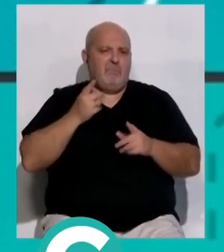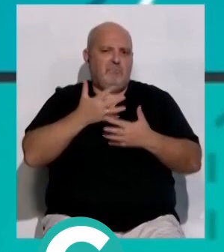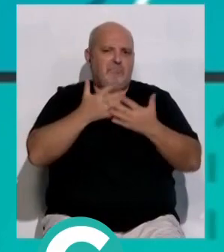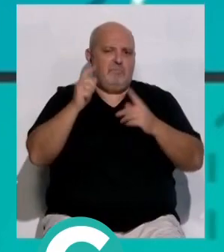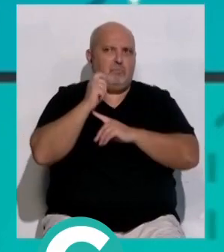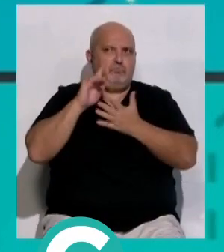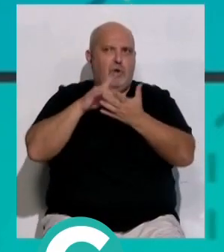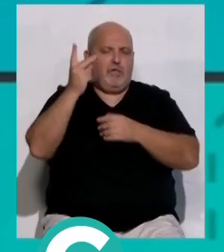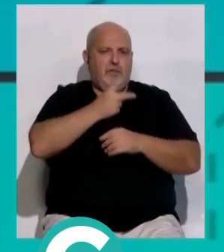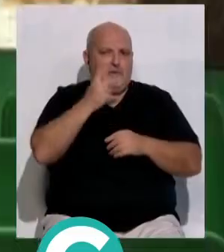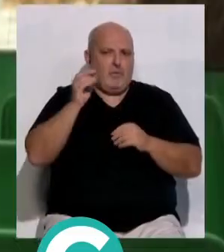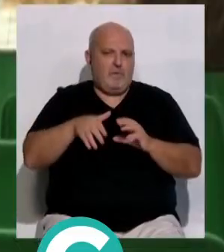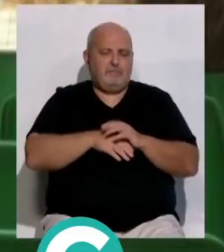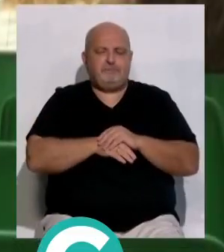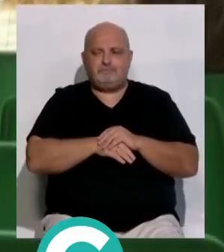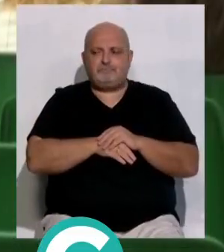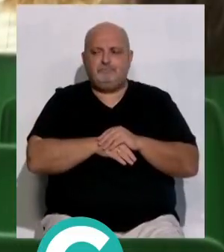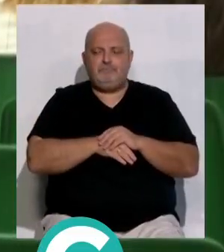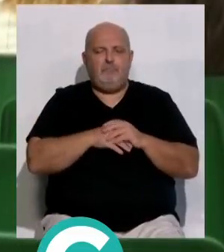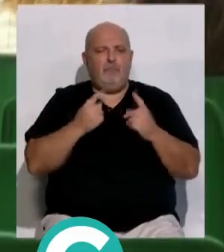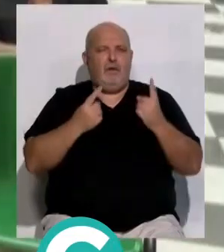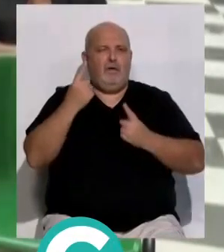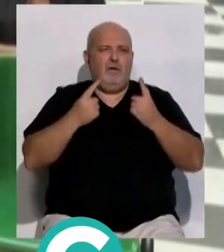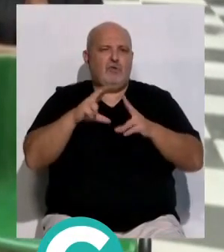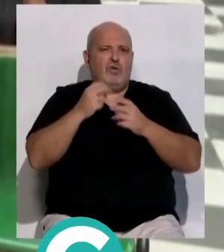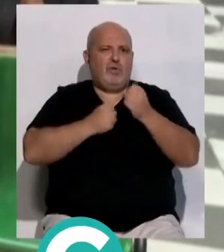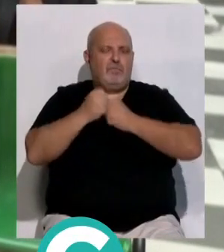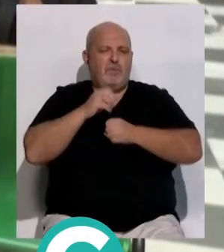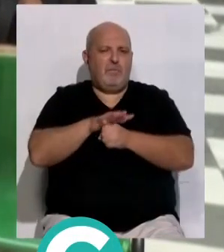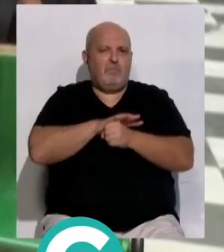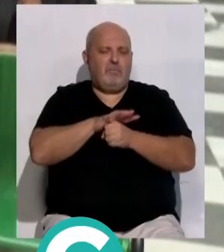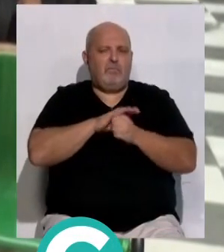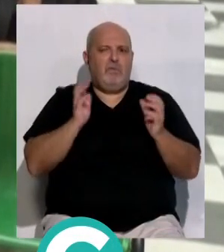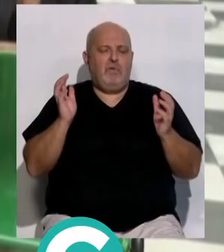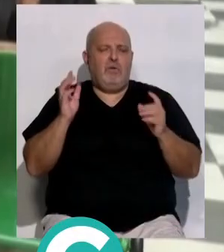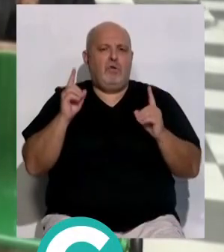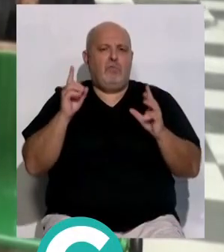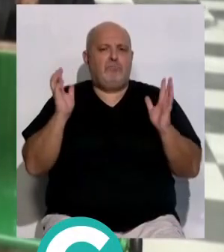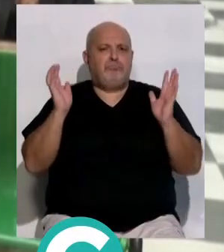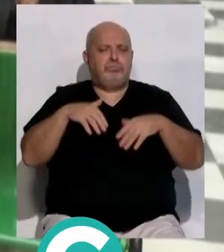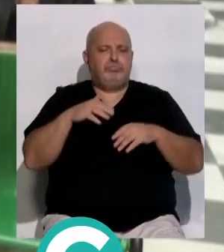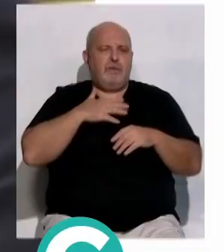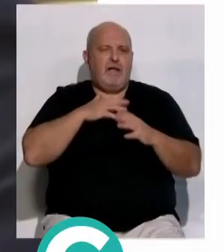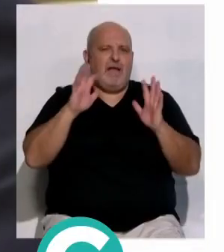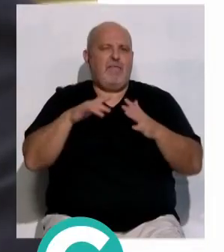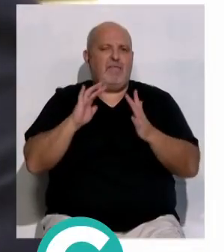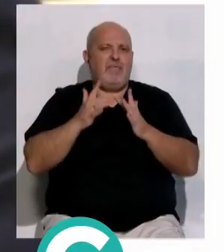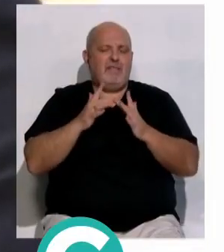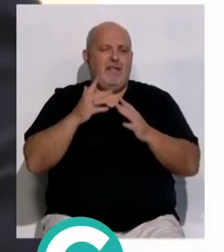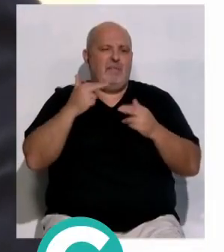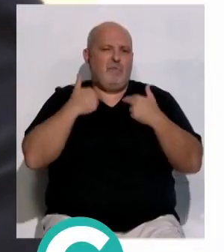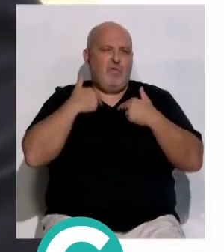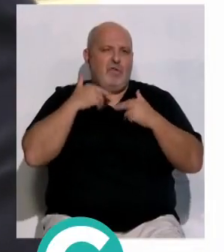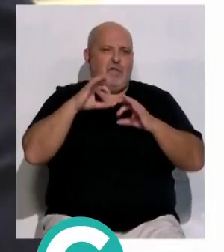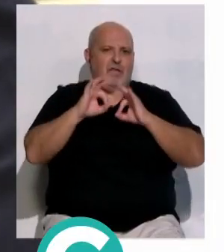de éxito. Diferentes agentes socioeconómicos de la provincia se han dado cita en el foro Cádiz Digital organizado por la